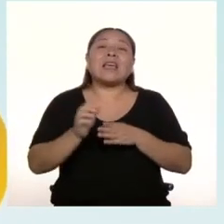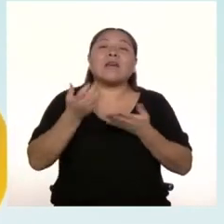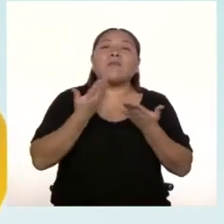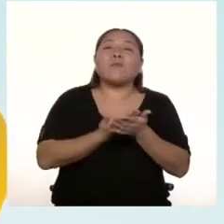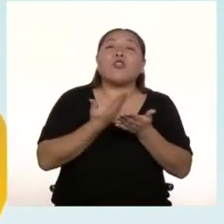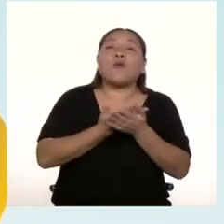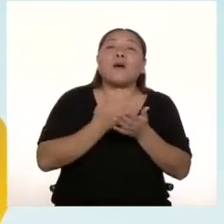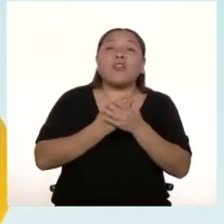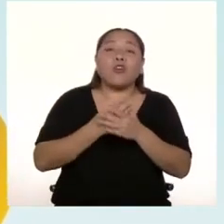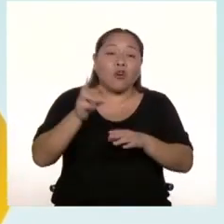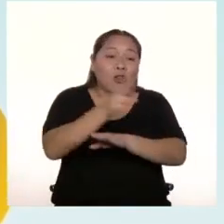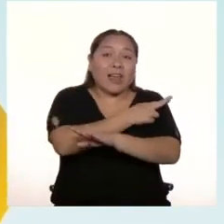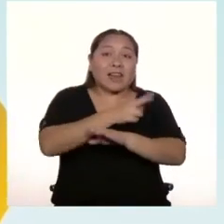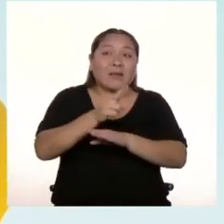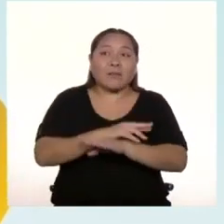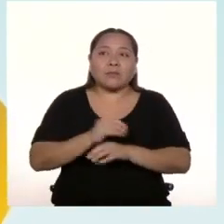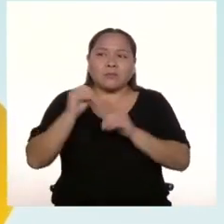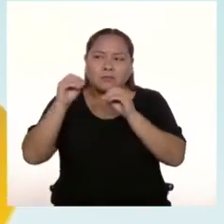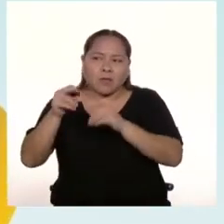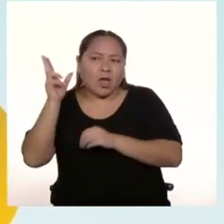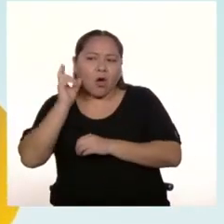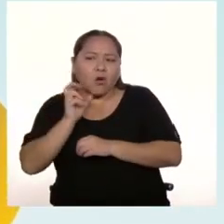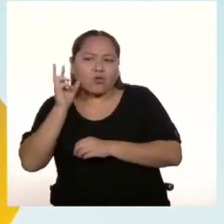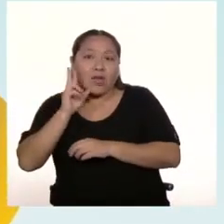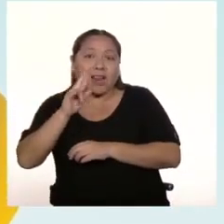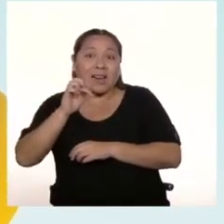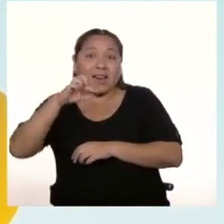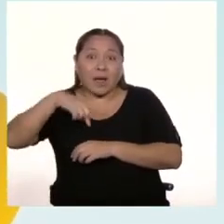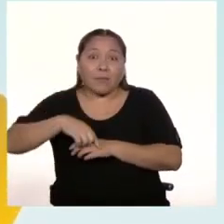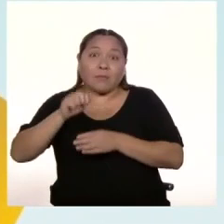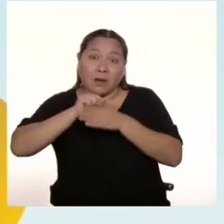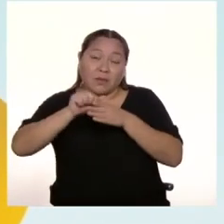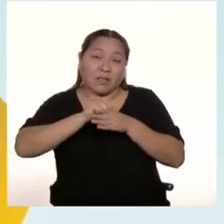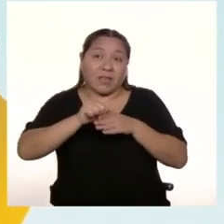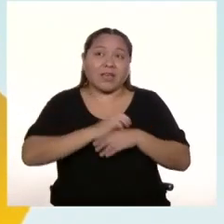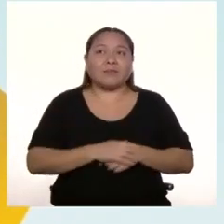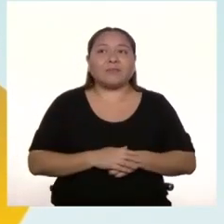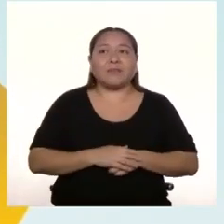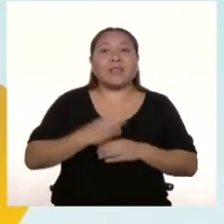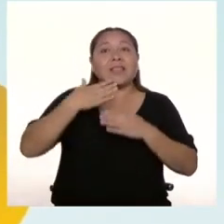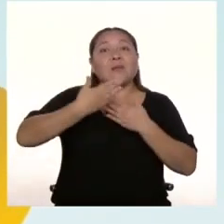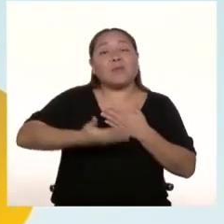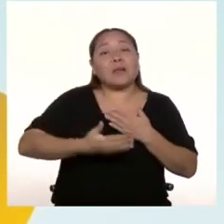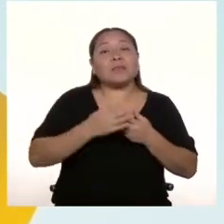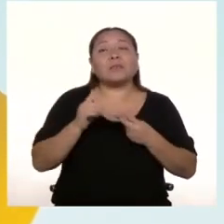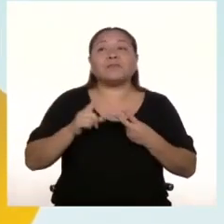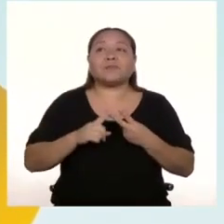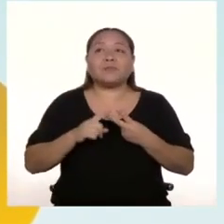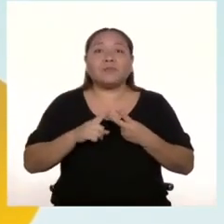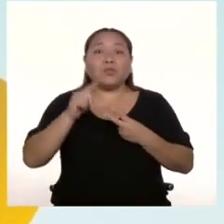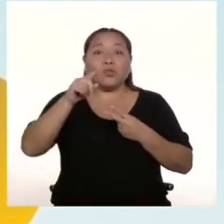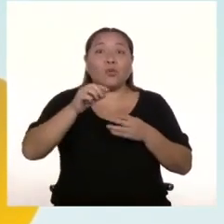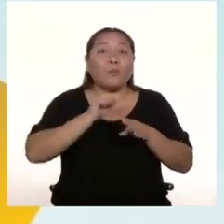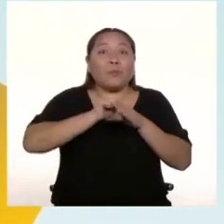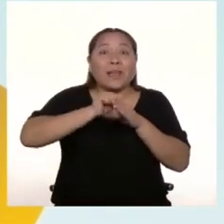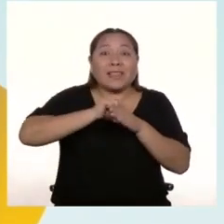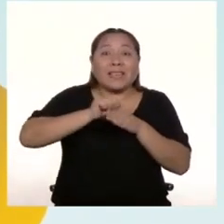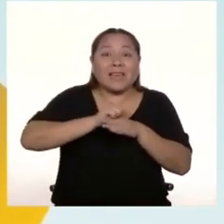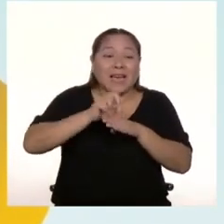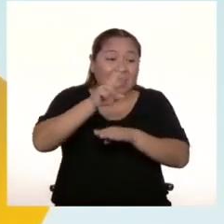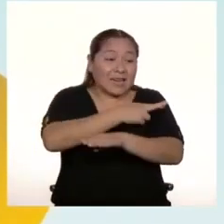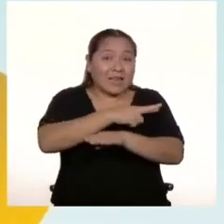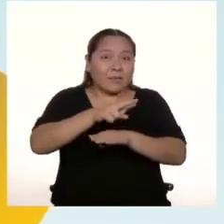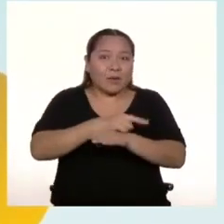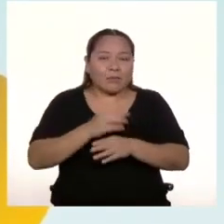Puedes descargar una base musical de rap para practicar. En base a tu exploración con las rimas, planifica lo que